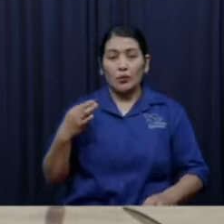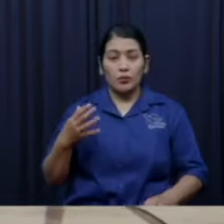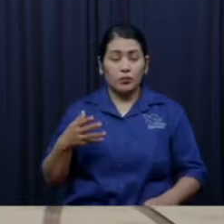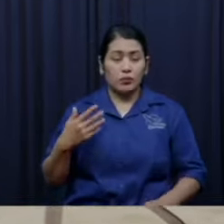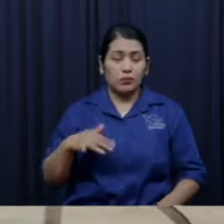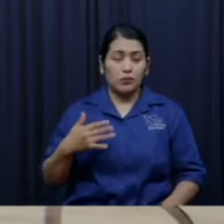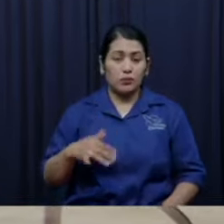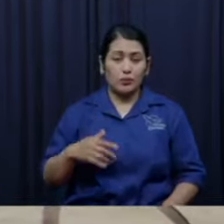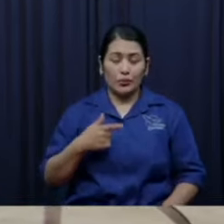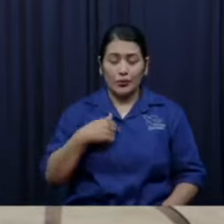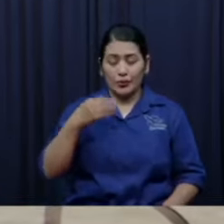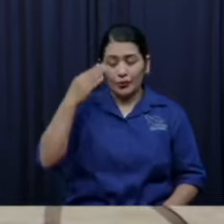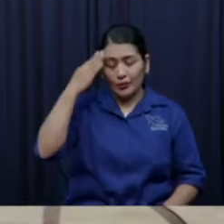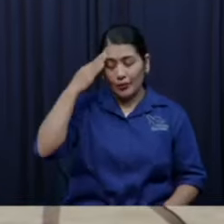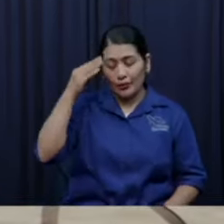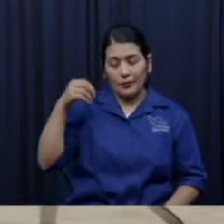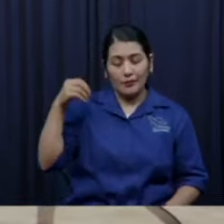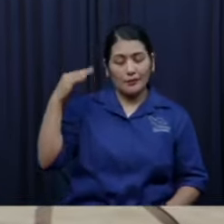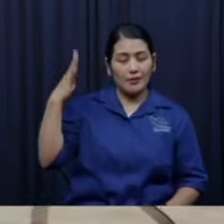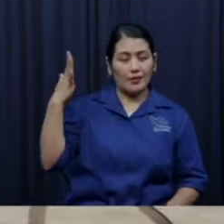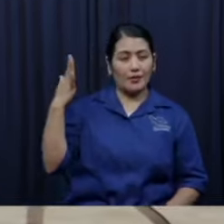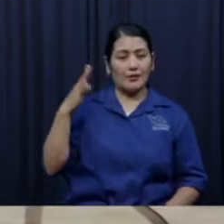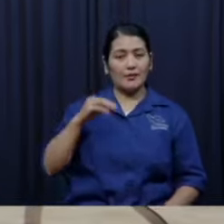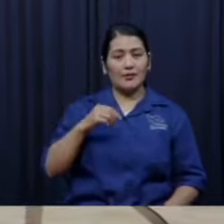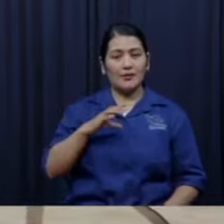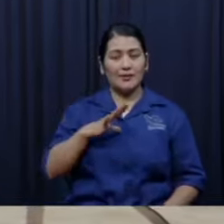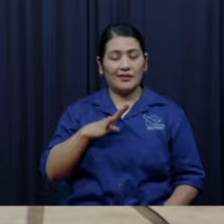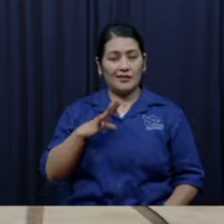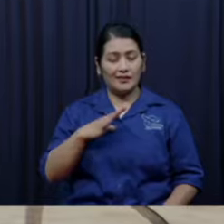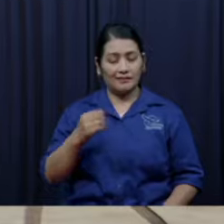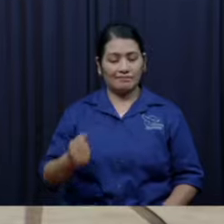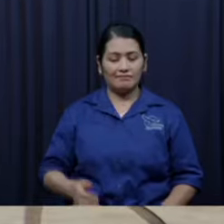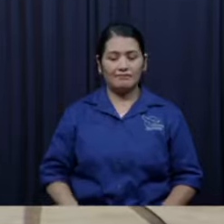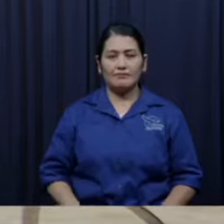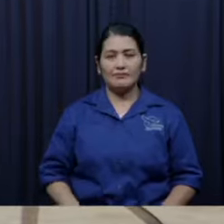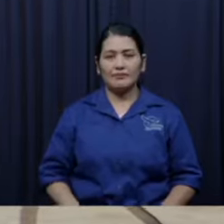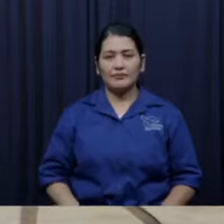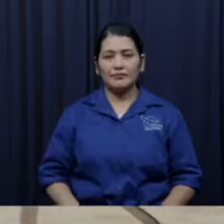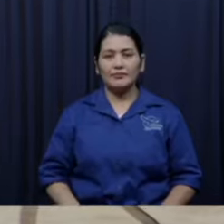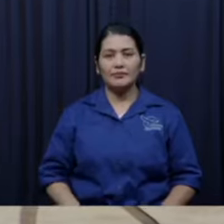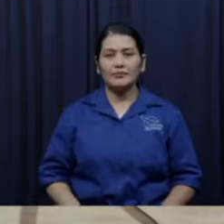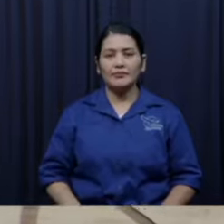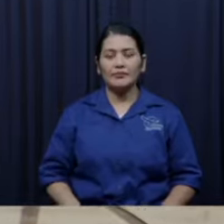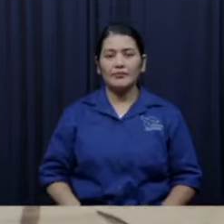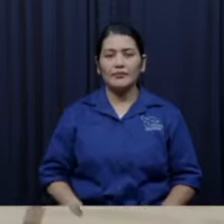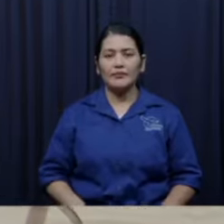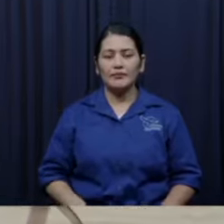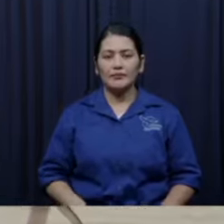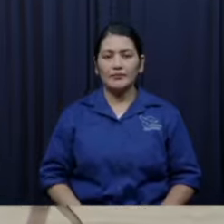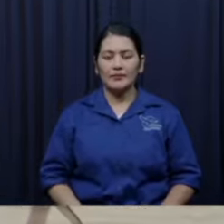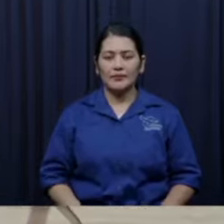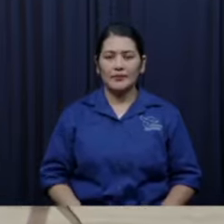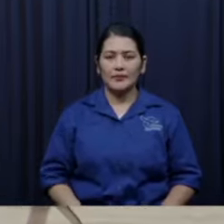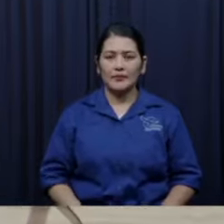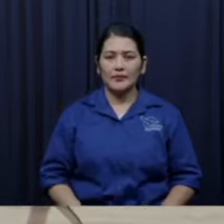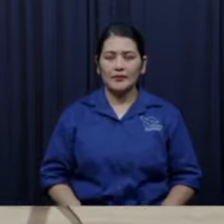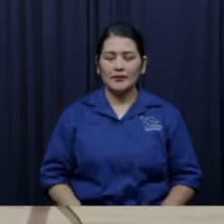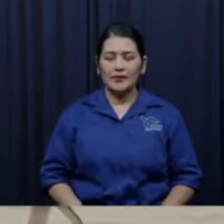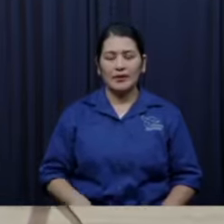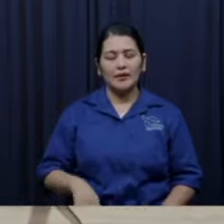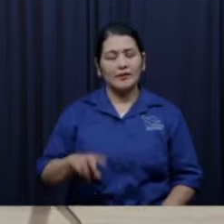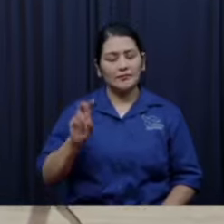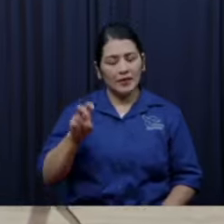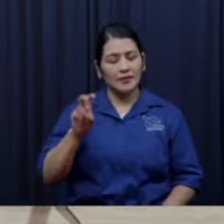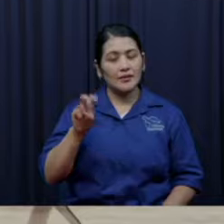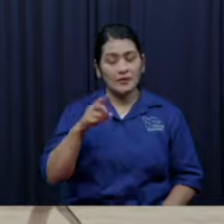cualquier parecido es simple coincidencia el nombre de los protagonistas ha sido cambiado